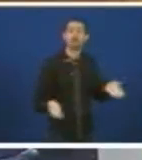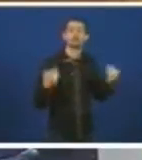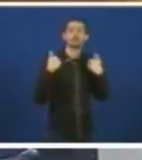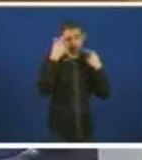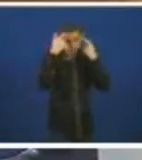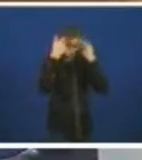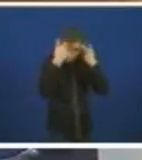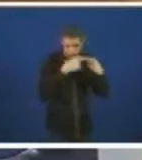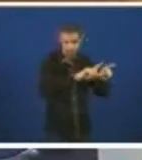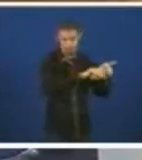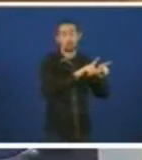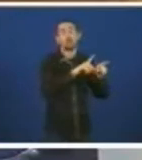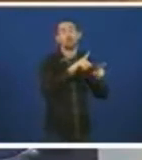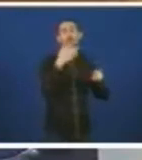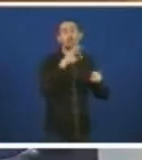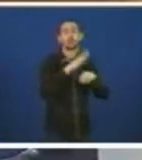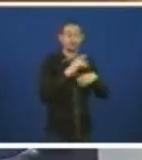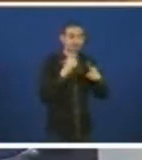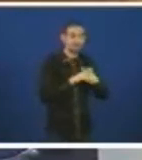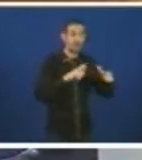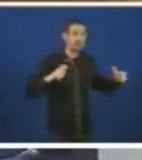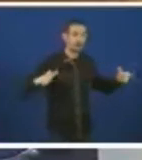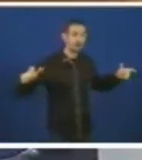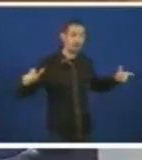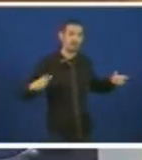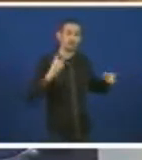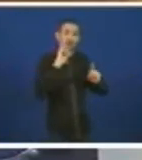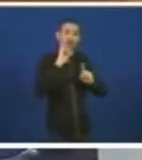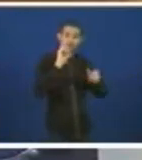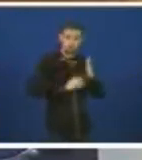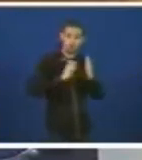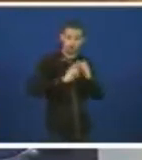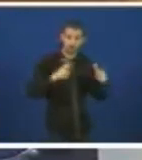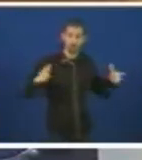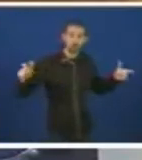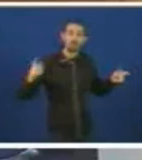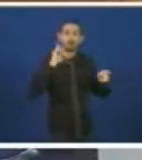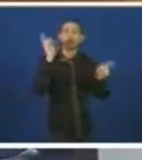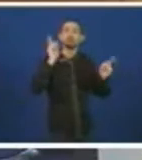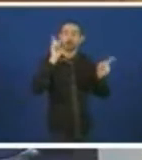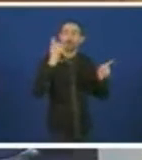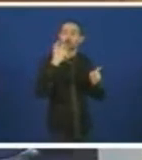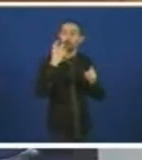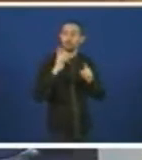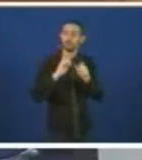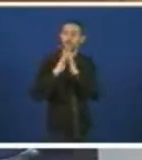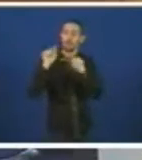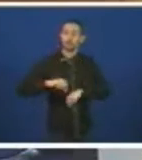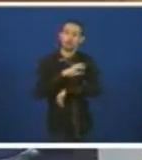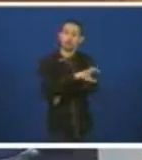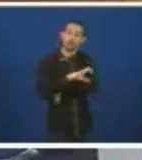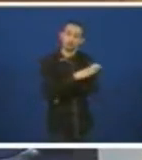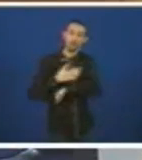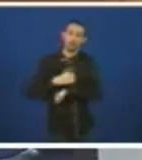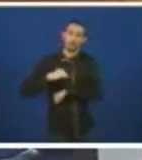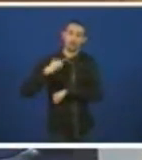única do incremento da plantilla salvo no caso de que sexe afroito dun acordo coa Consellería de Sanidade para